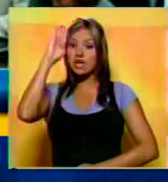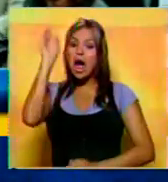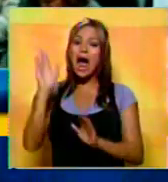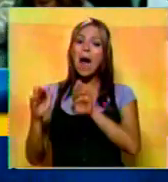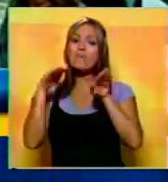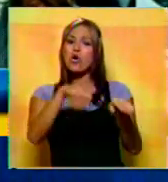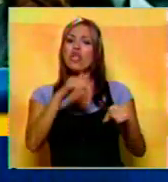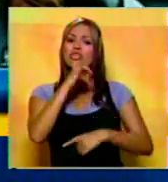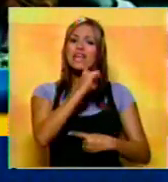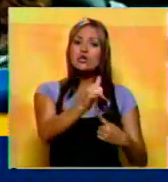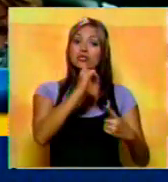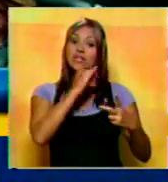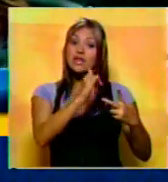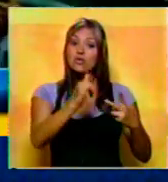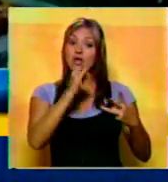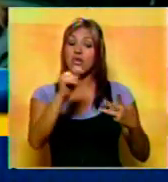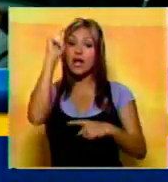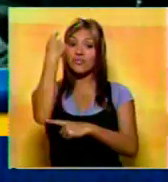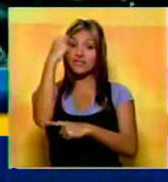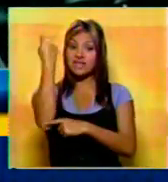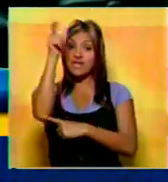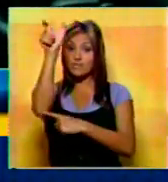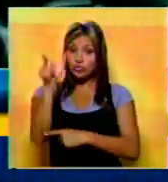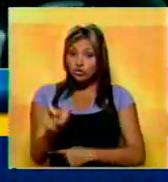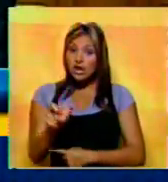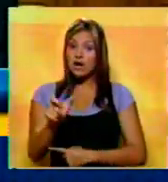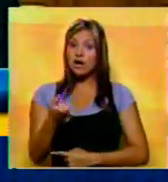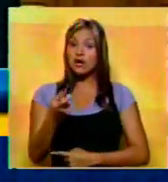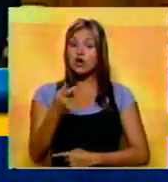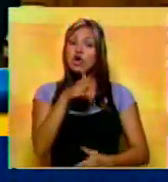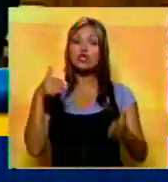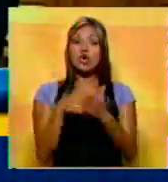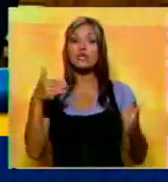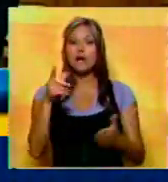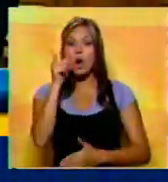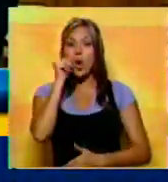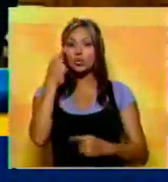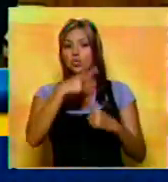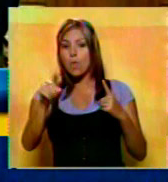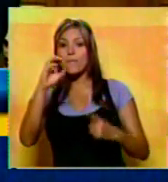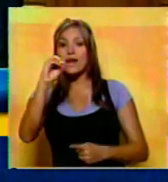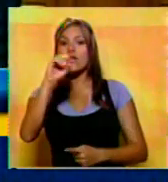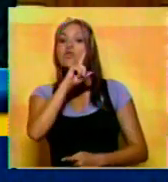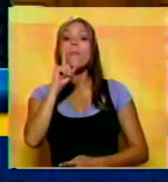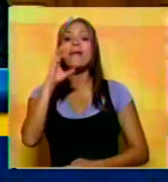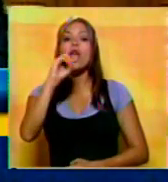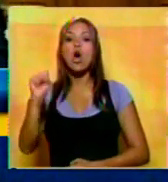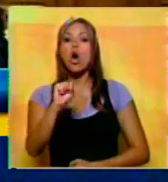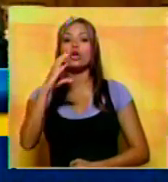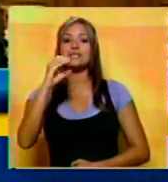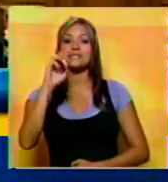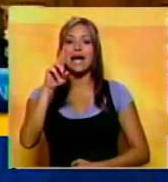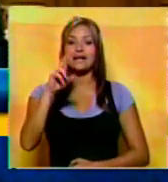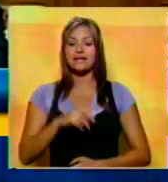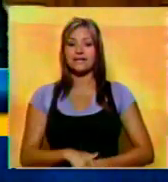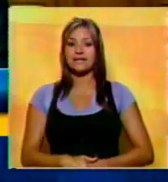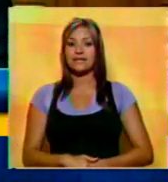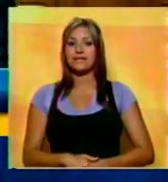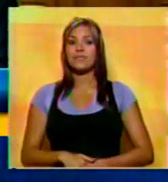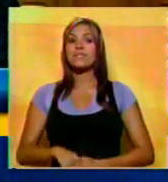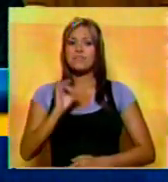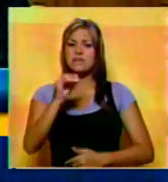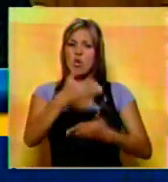apoyó las denuncias realizadas por el diputado Andrés Méndez en contra de Óscar López. Que esta cifra de factura